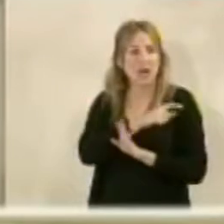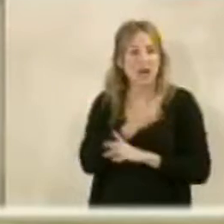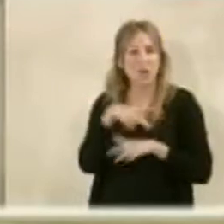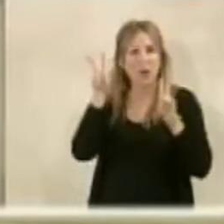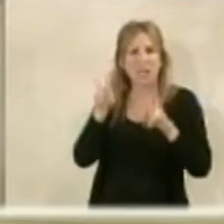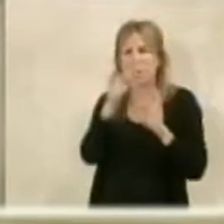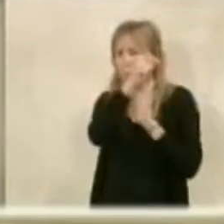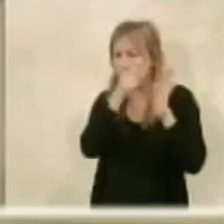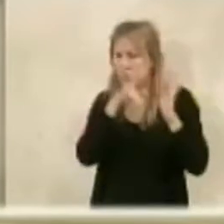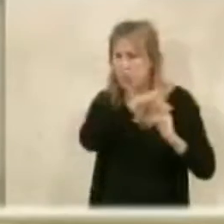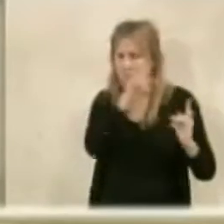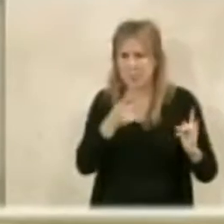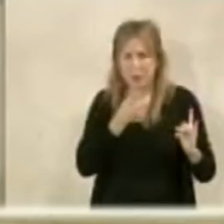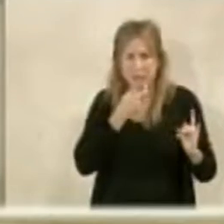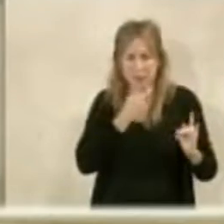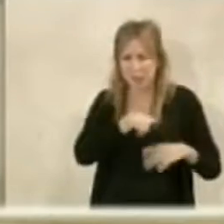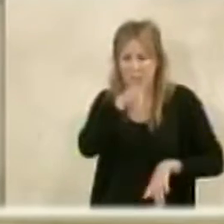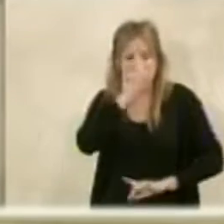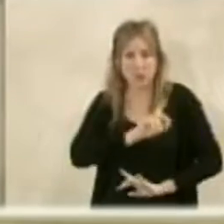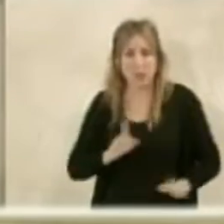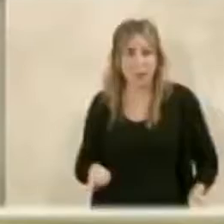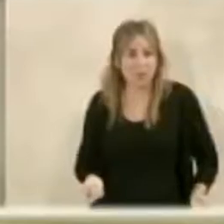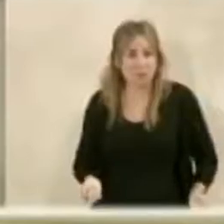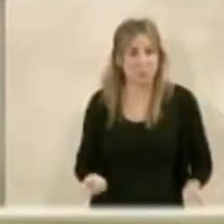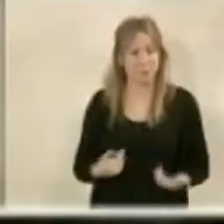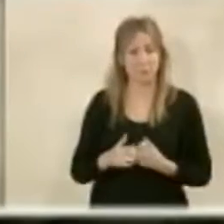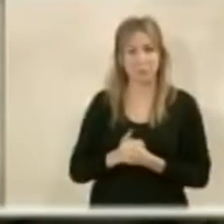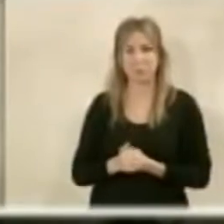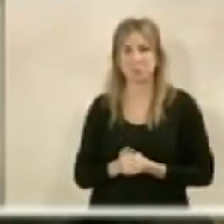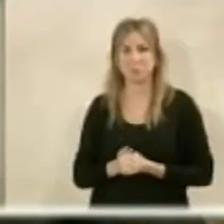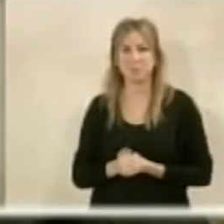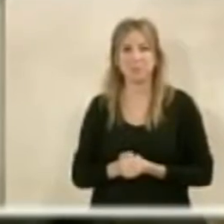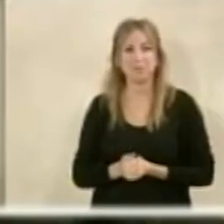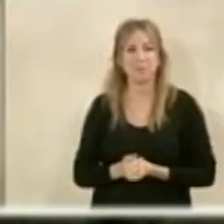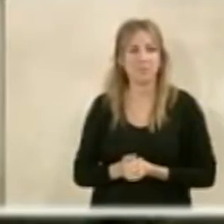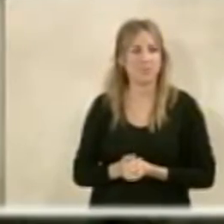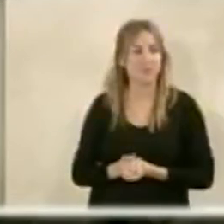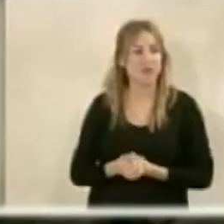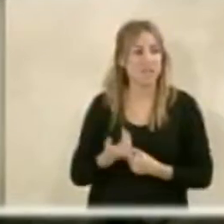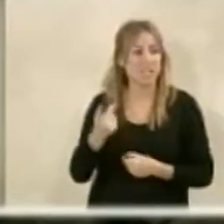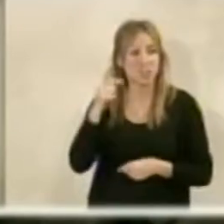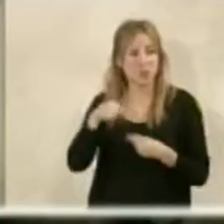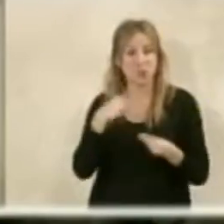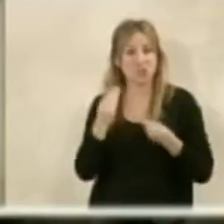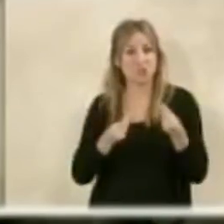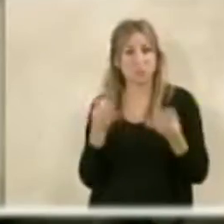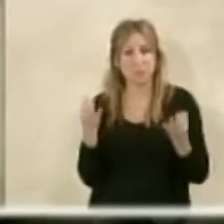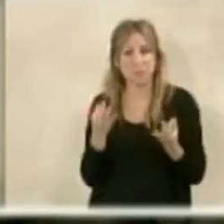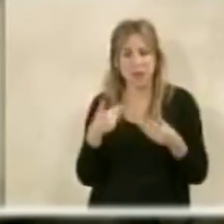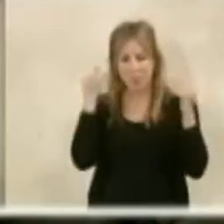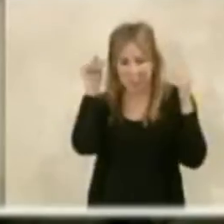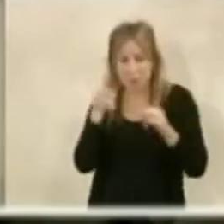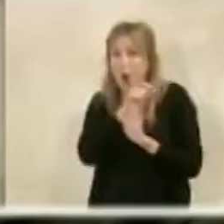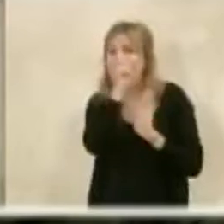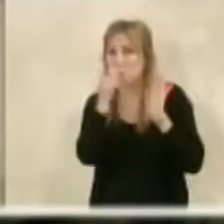cable inglés, pero bueno, hablaremos también de la madrada de Monteleva, si quieren. Sí, pero yo creo que tenemos que ceñirnos un poco al